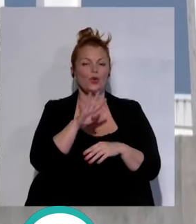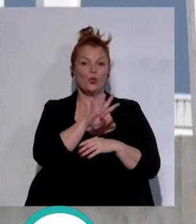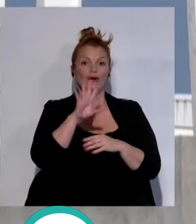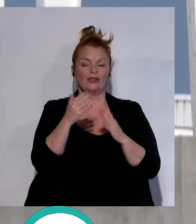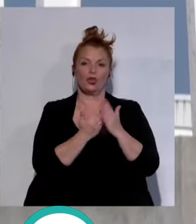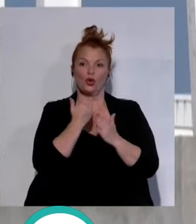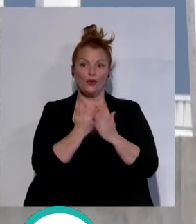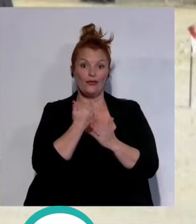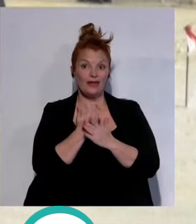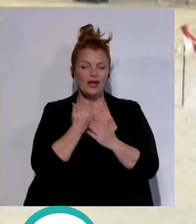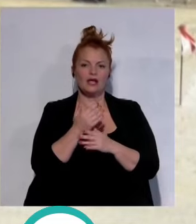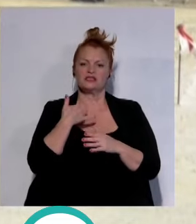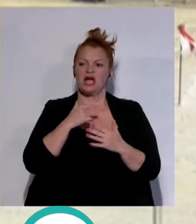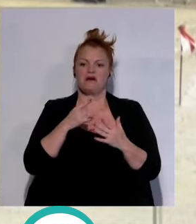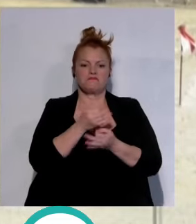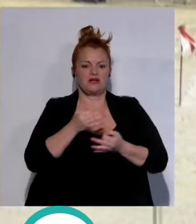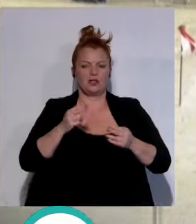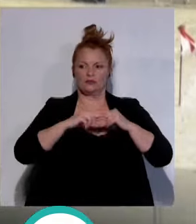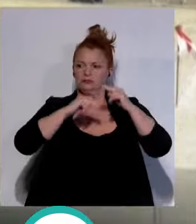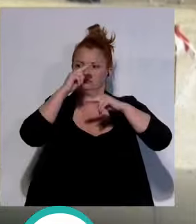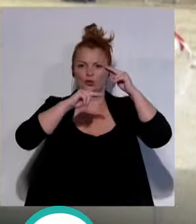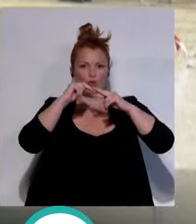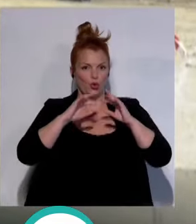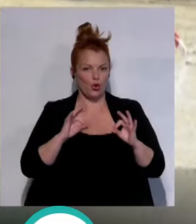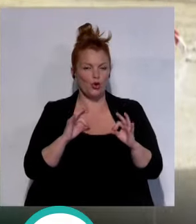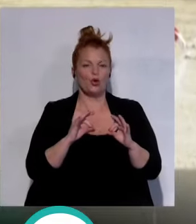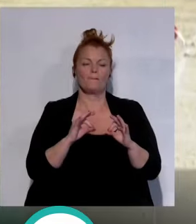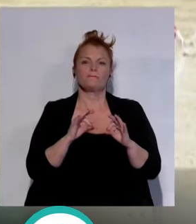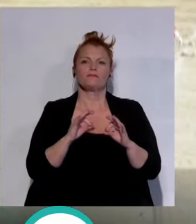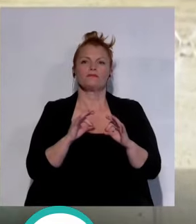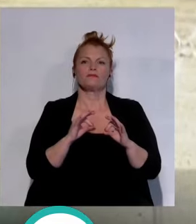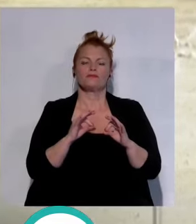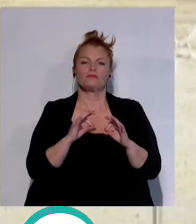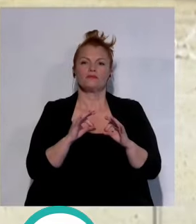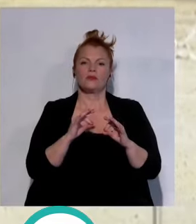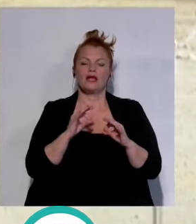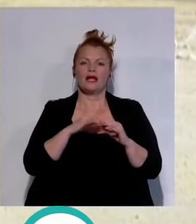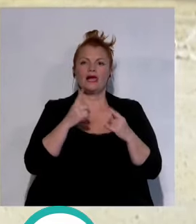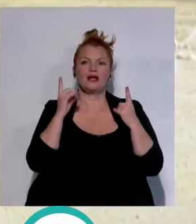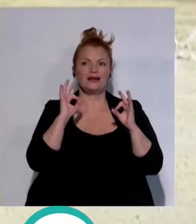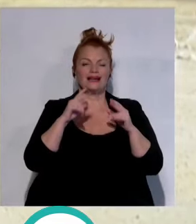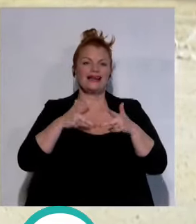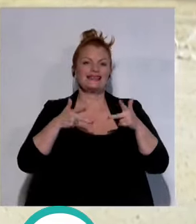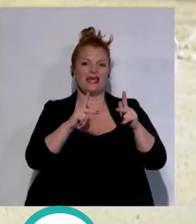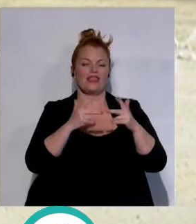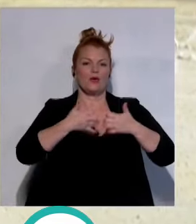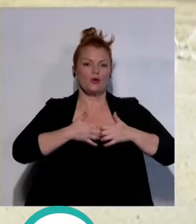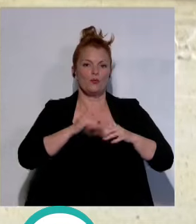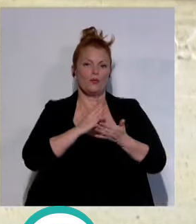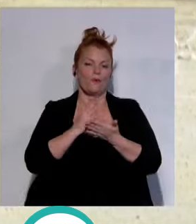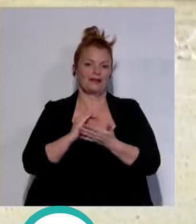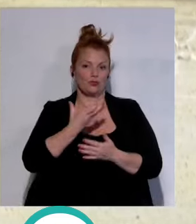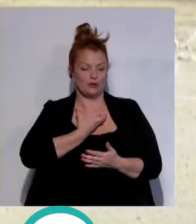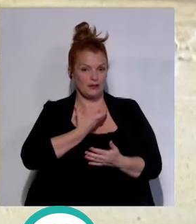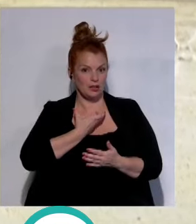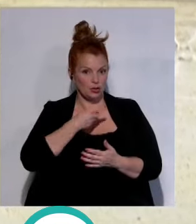días estamos listos con la construcción y luego restará solamente en la licencia operativa por parte del ayuntamiento que